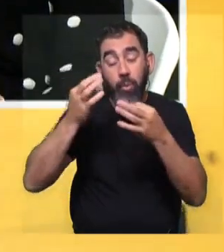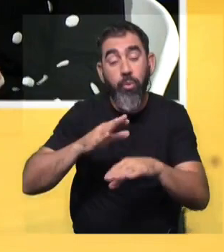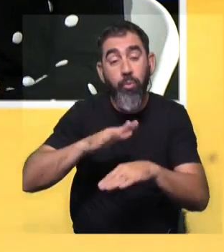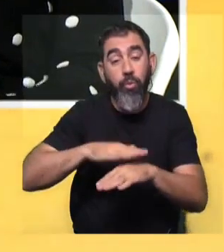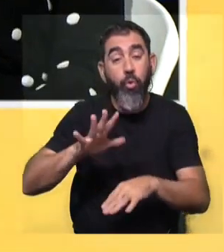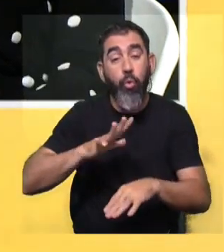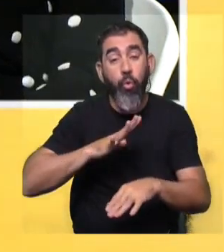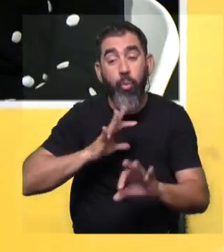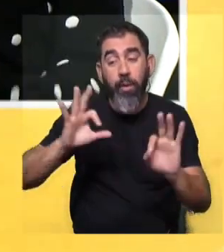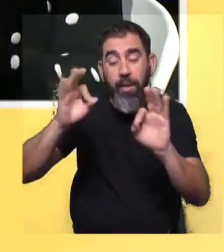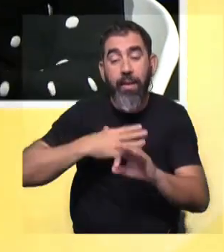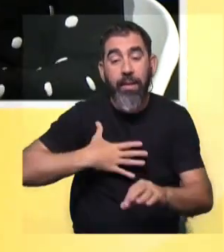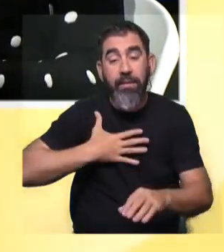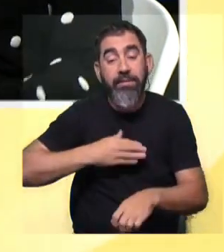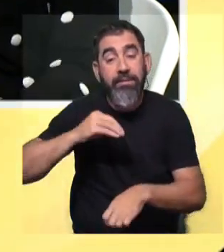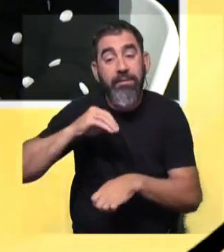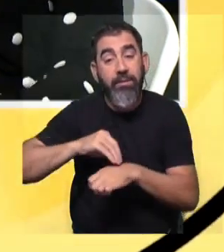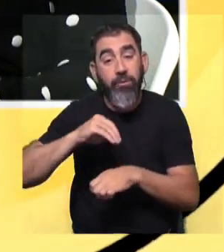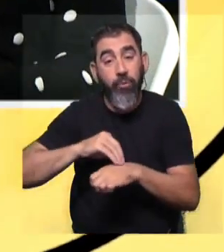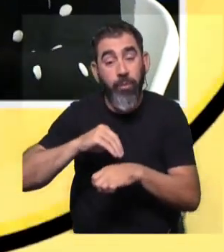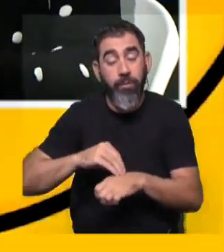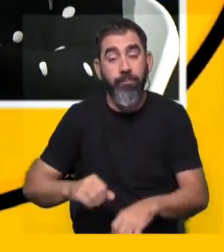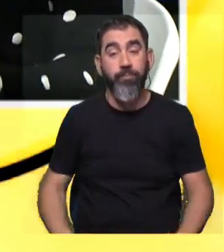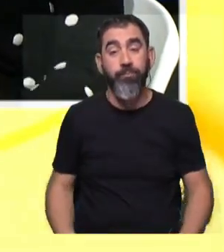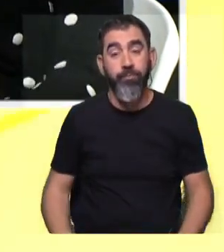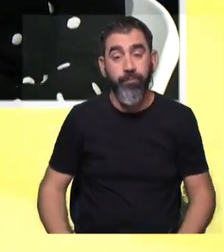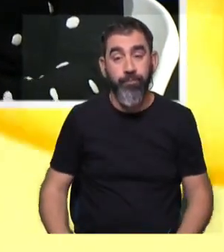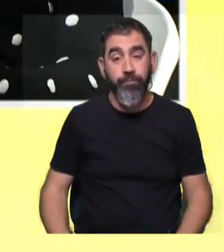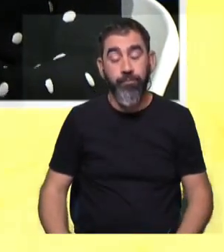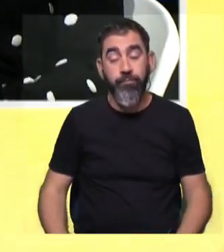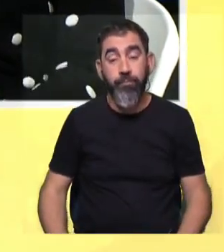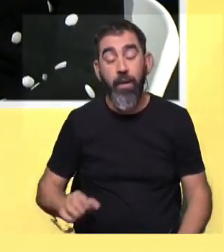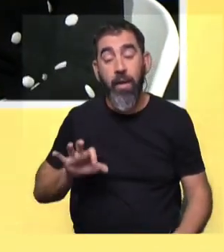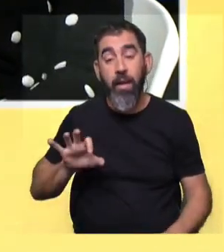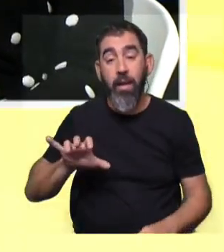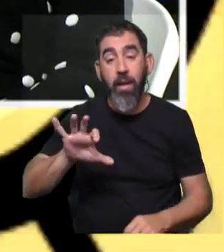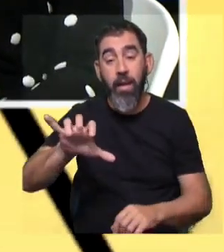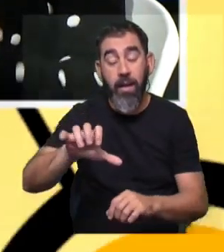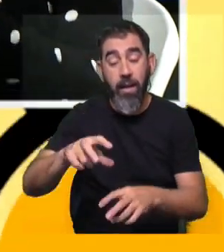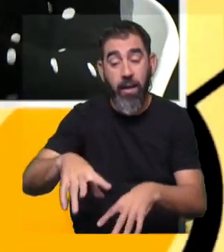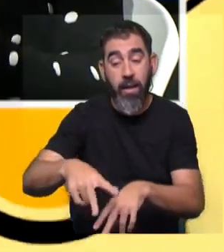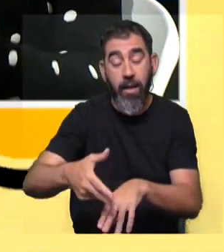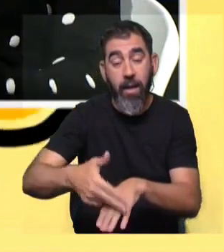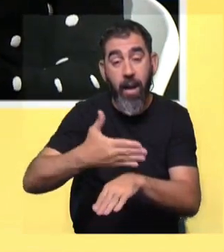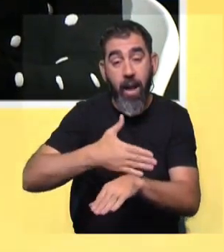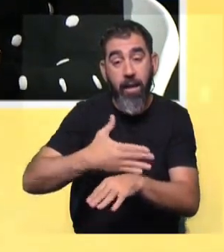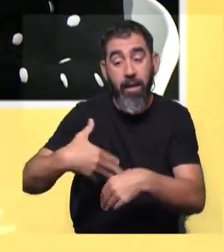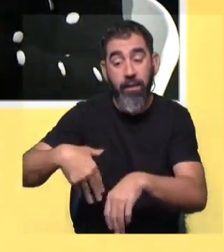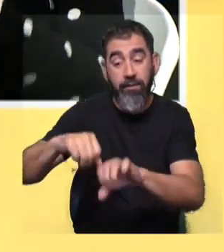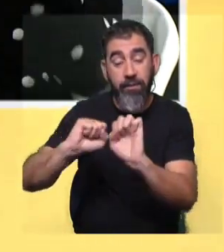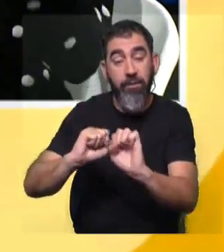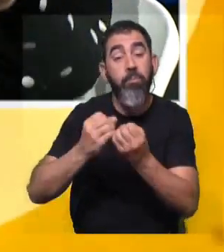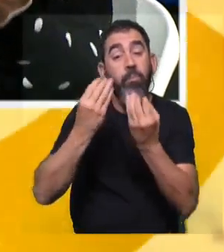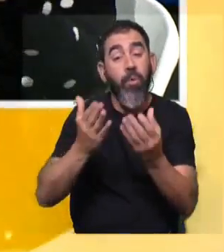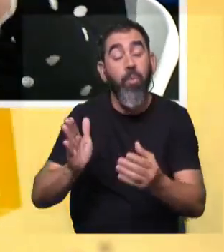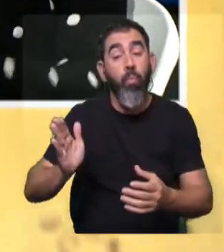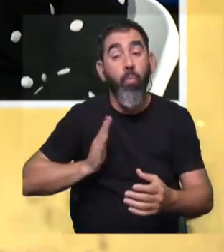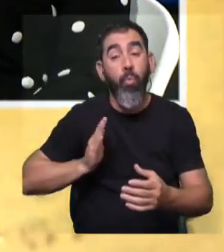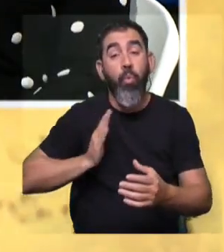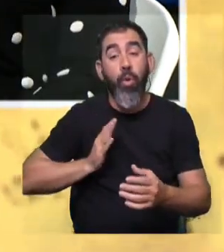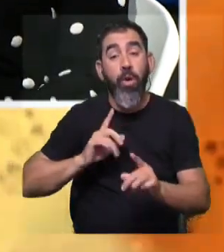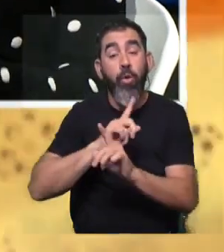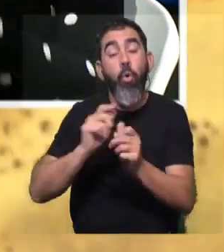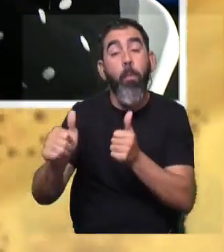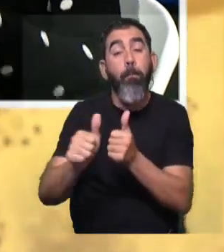no tuviera ninguna sintomatología. De hecho, el screening en cáncer de mama o el tamizaje justamente está pensado para mujeres y no